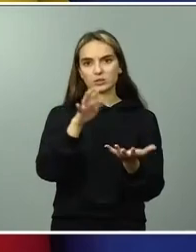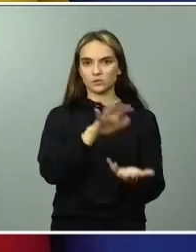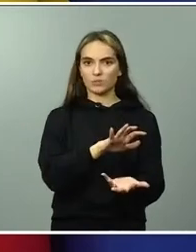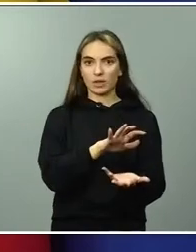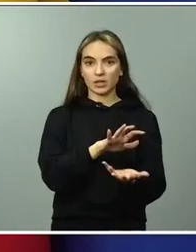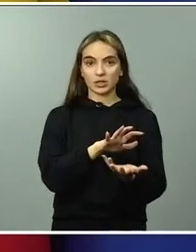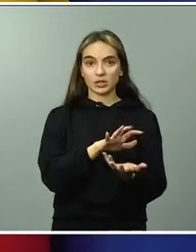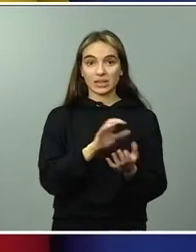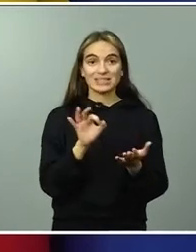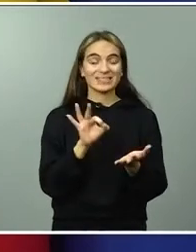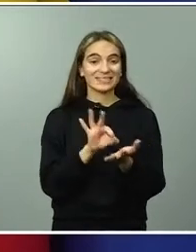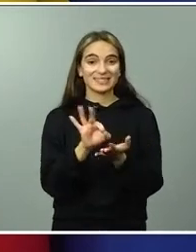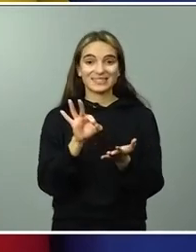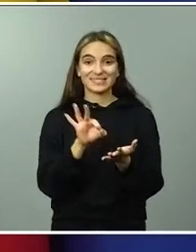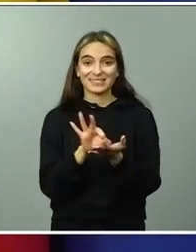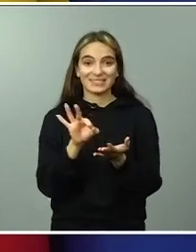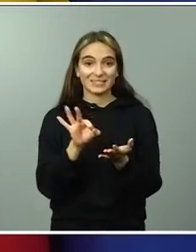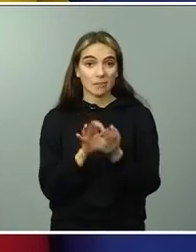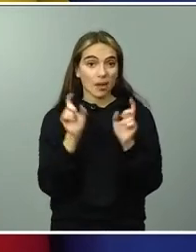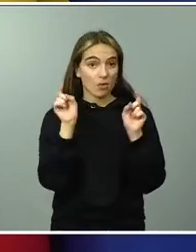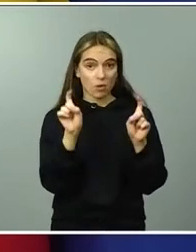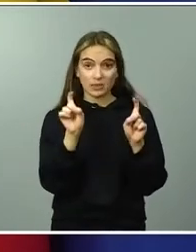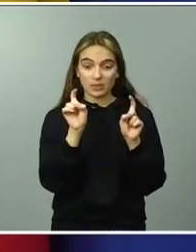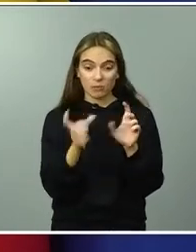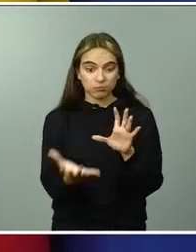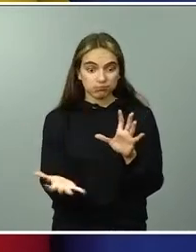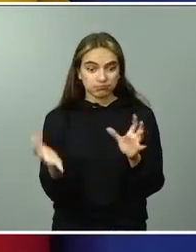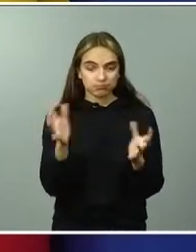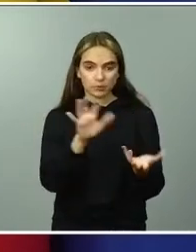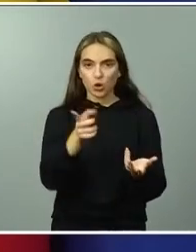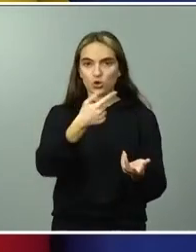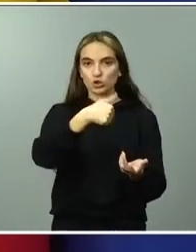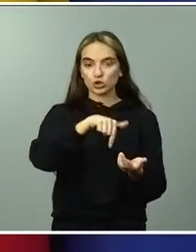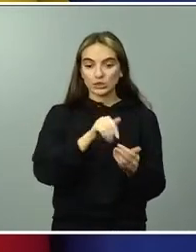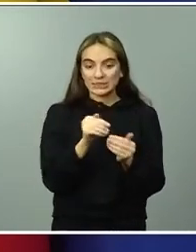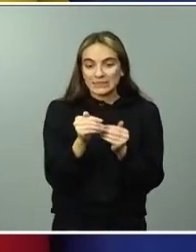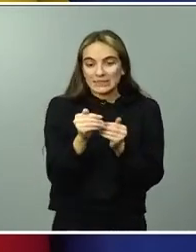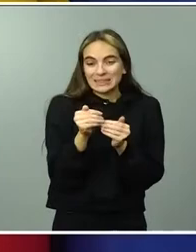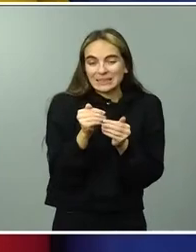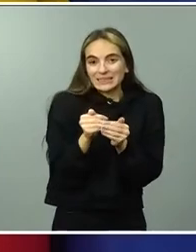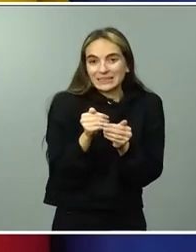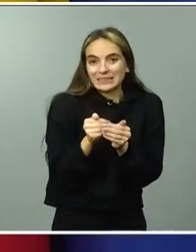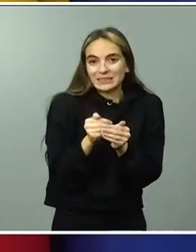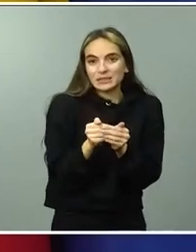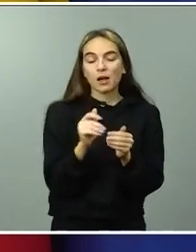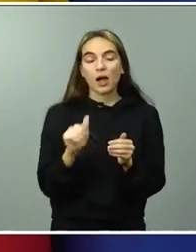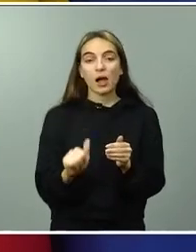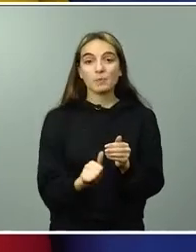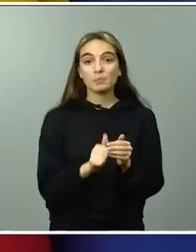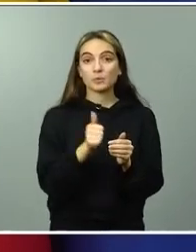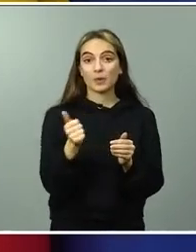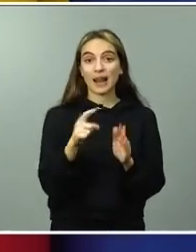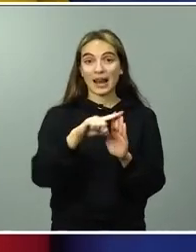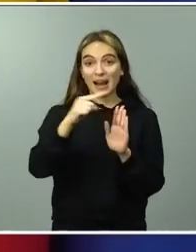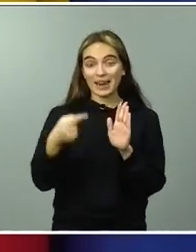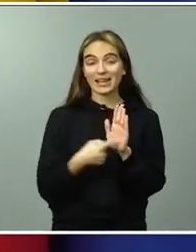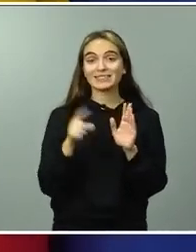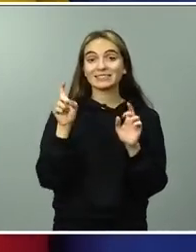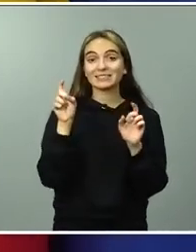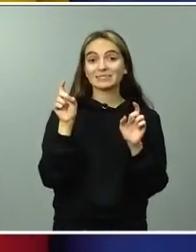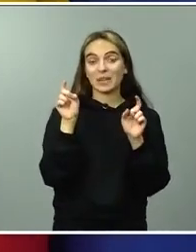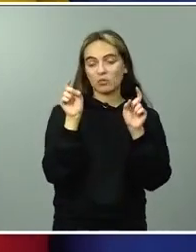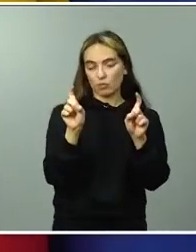educativo. Hemos aprobado, estamos a punto de aprobar durante esta legislatura la ley de educación, la LOMLOE,